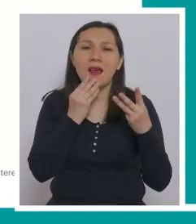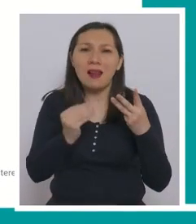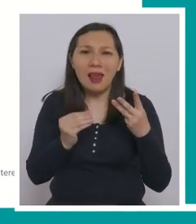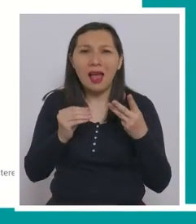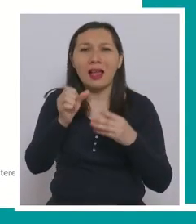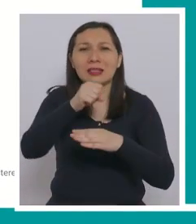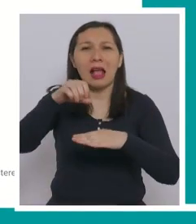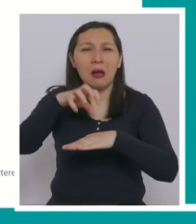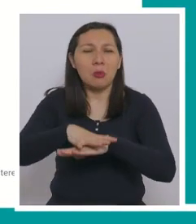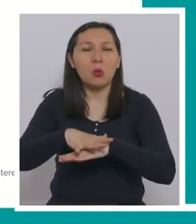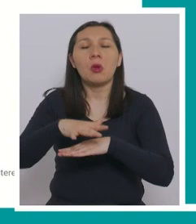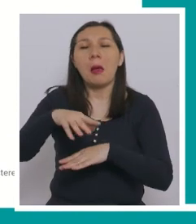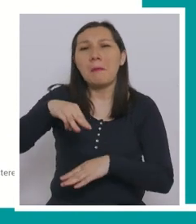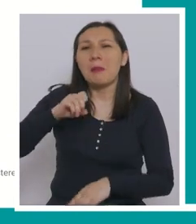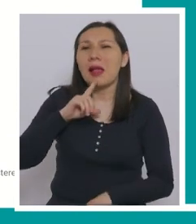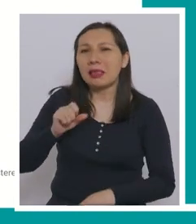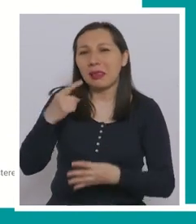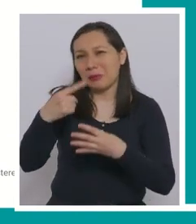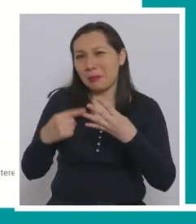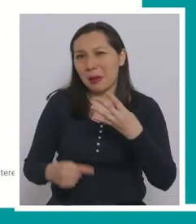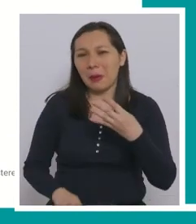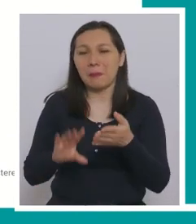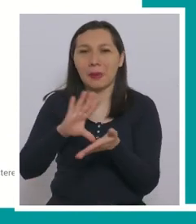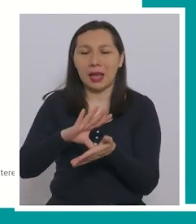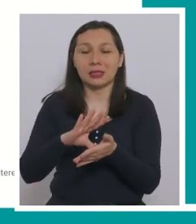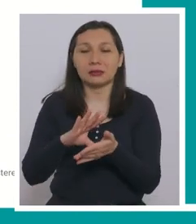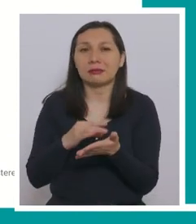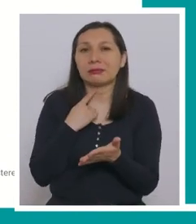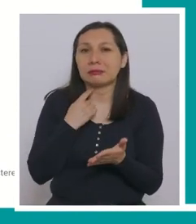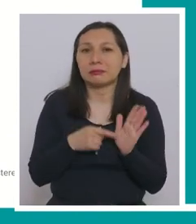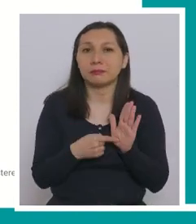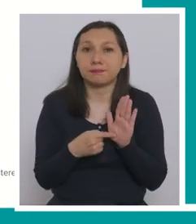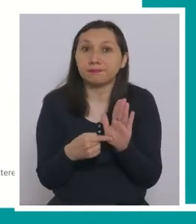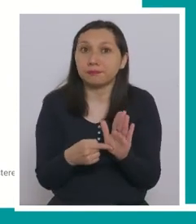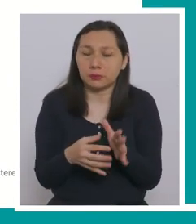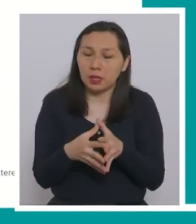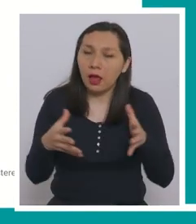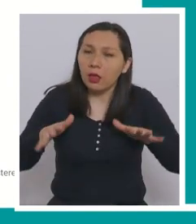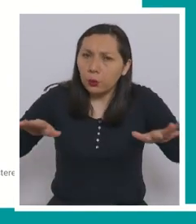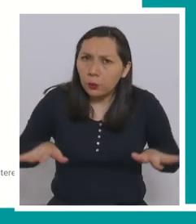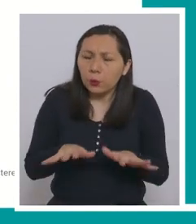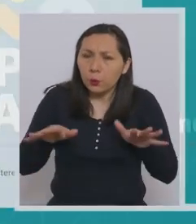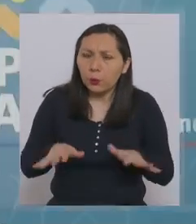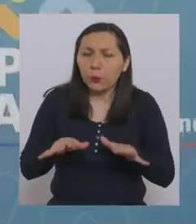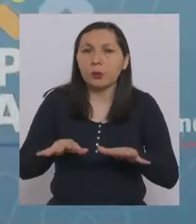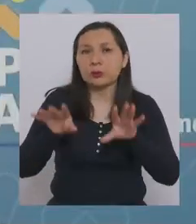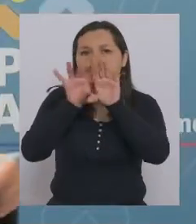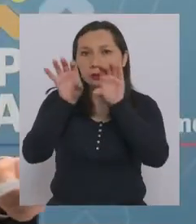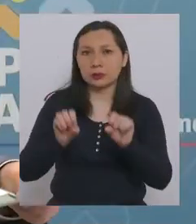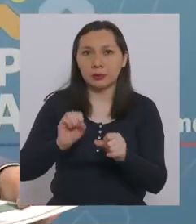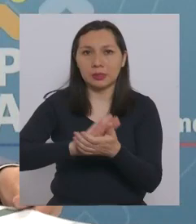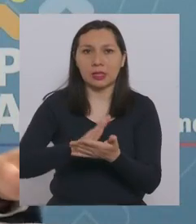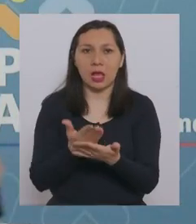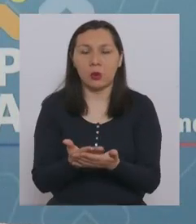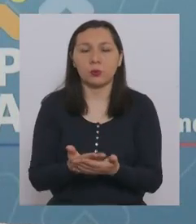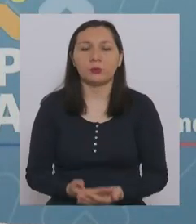Singapur, Malta, etc. Esto, ¿qué es que evidencia? Un esfuerzo gigantesco que ha hecho el sistema de salud.